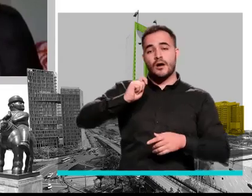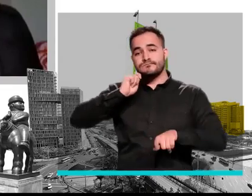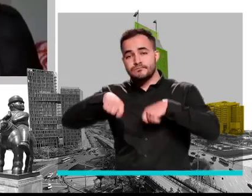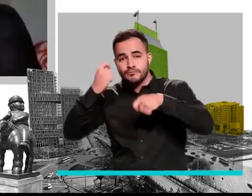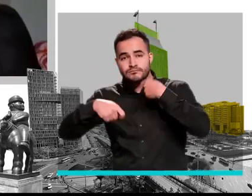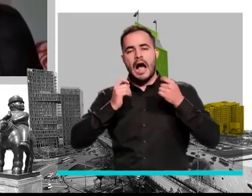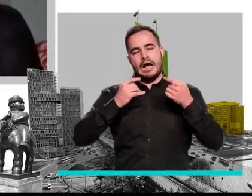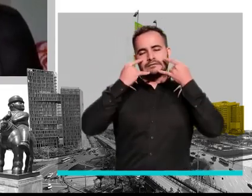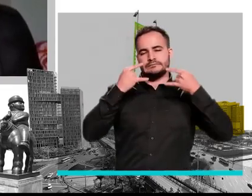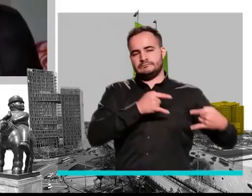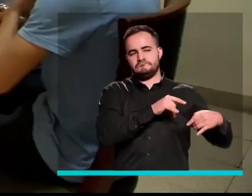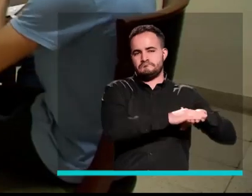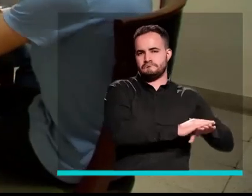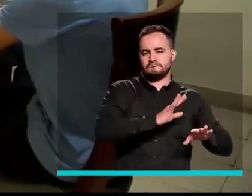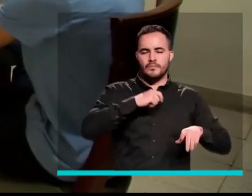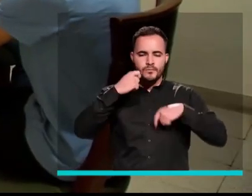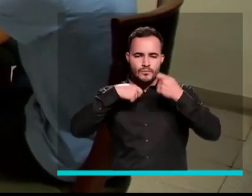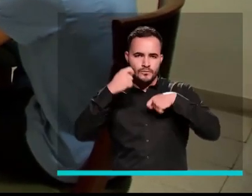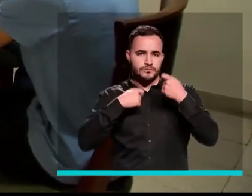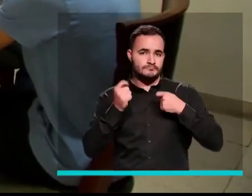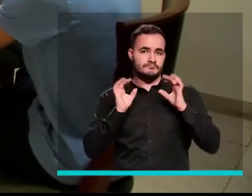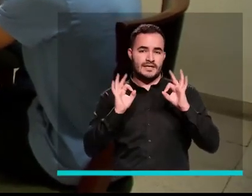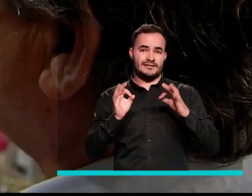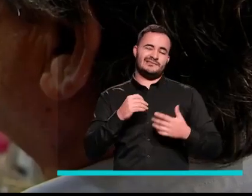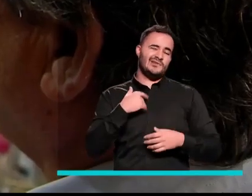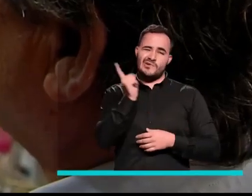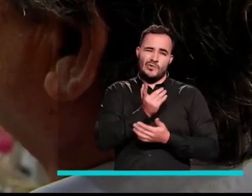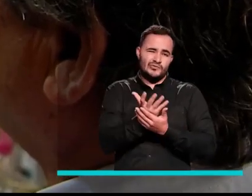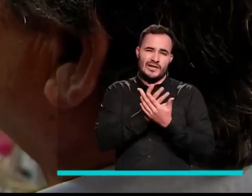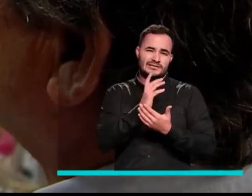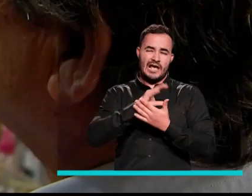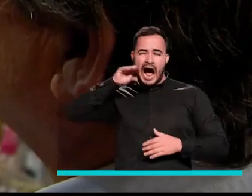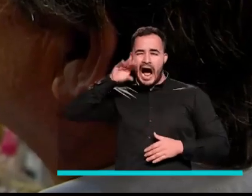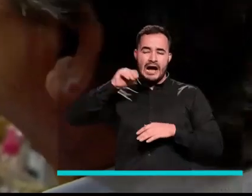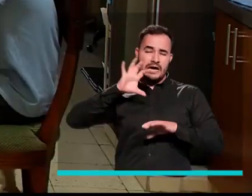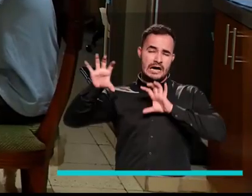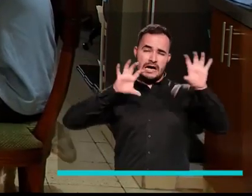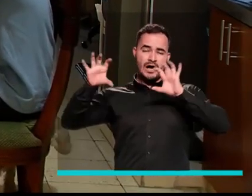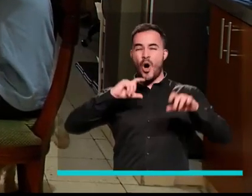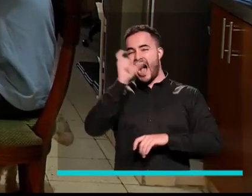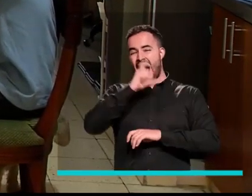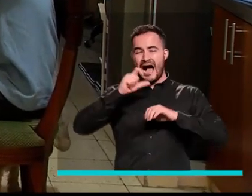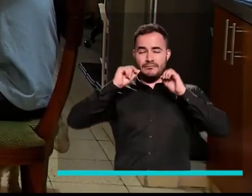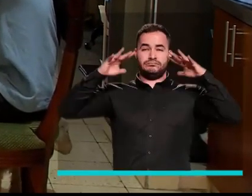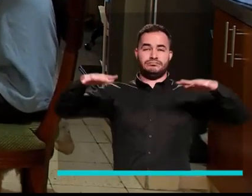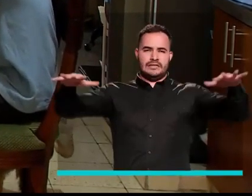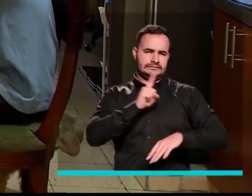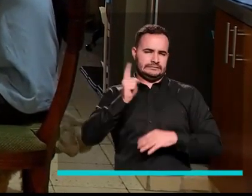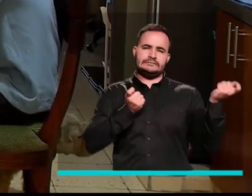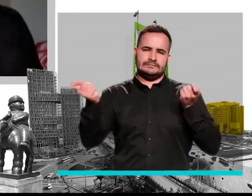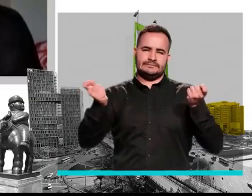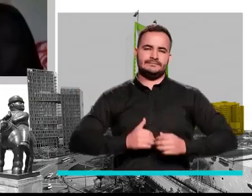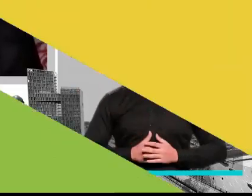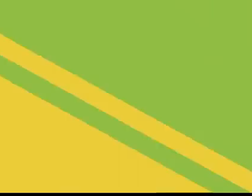retirársela para el consumo de bebidas y alimentos. Y en la medida de lo posible, evitar hablar fuertemente,